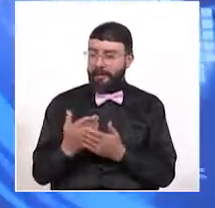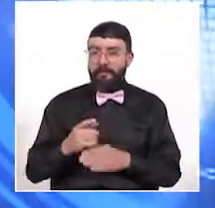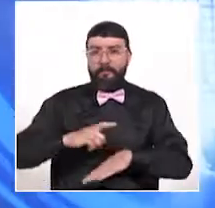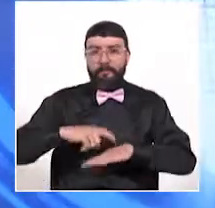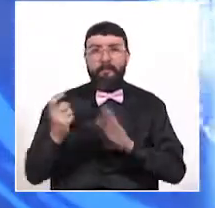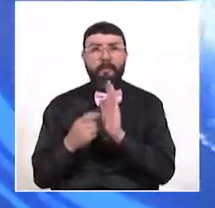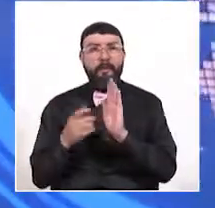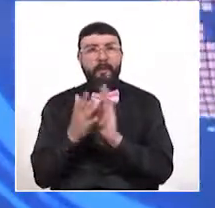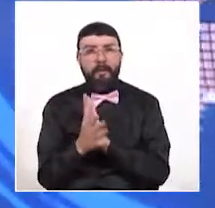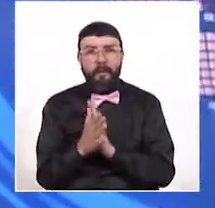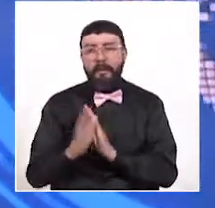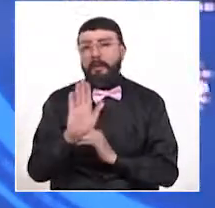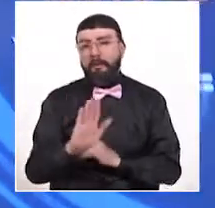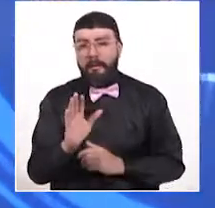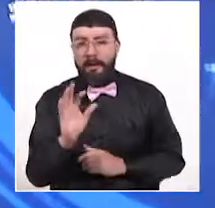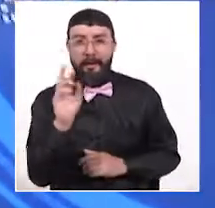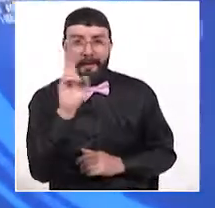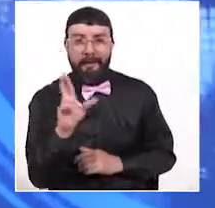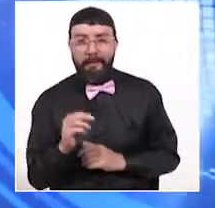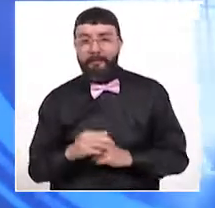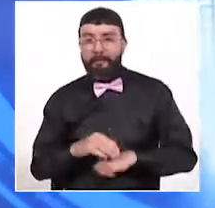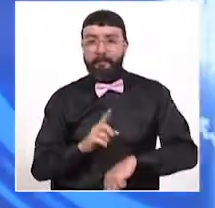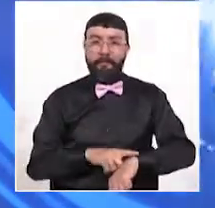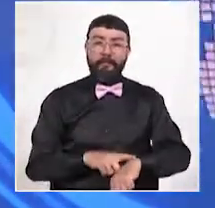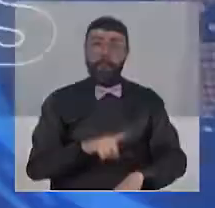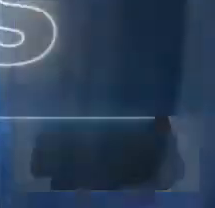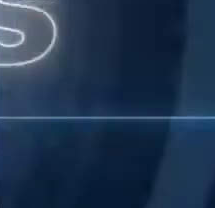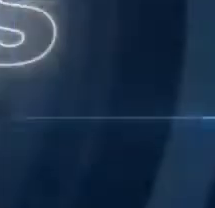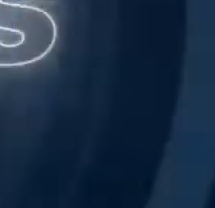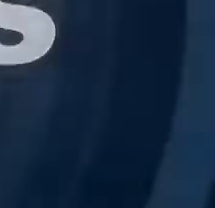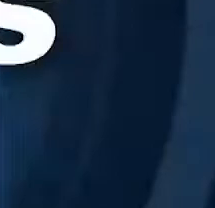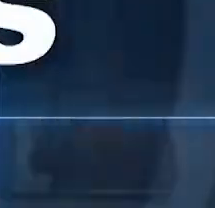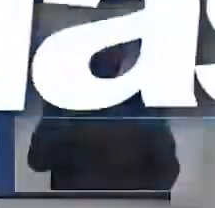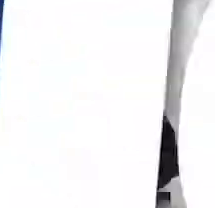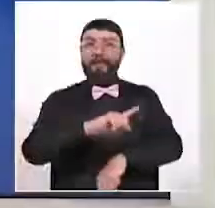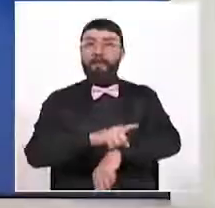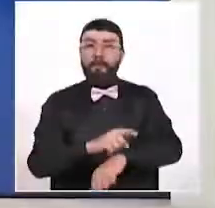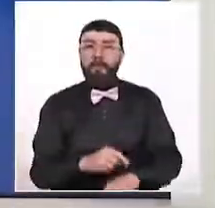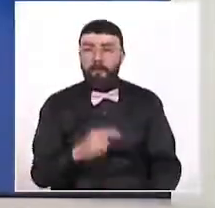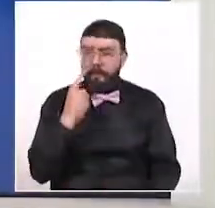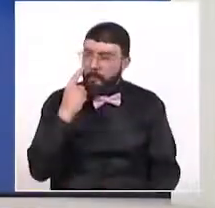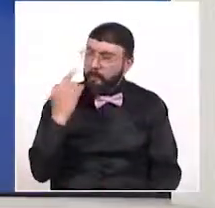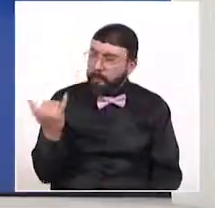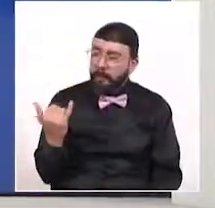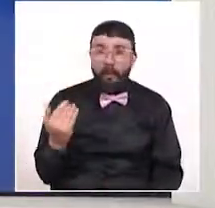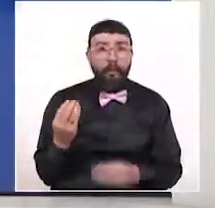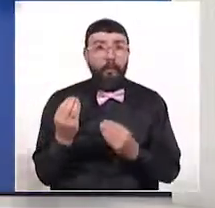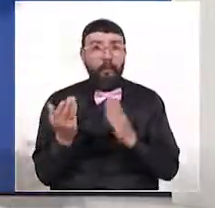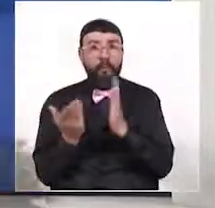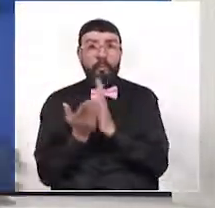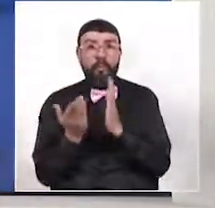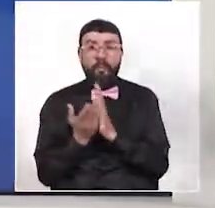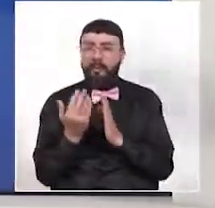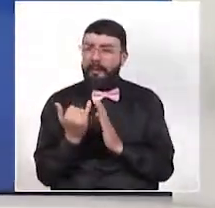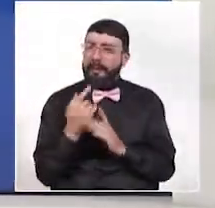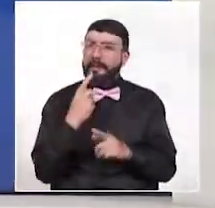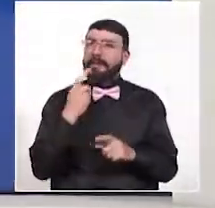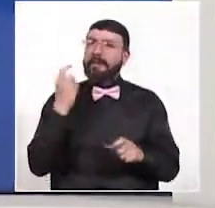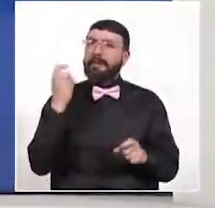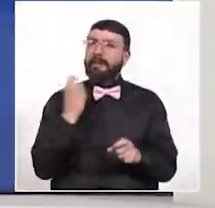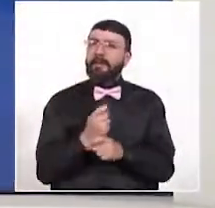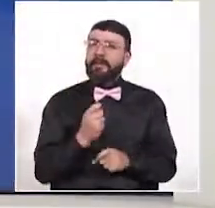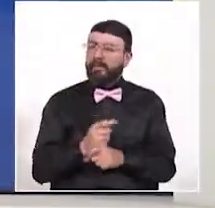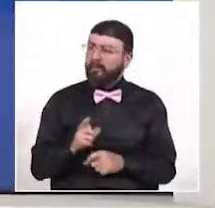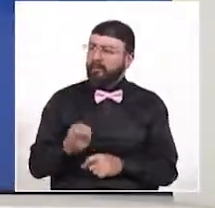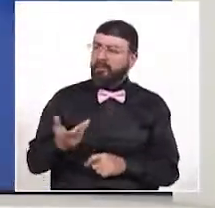información desde el departamento de Risaralda. Es la una de la tarde con 15 minutos y muchos estudiantes han tenido un reto altísimo